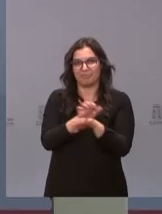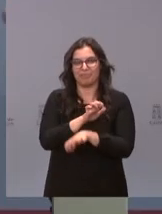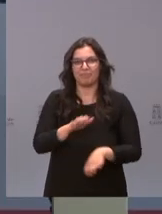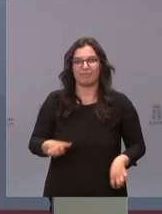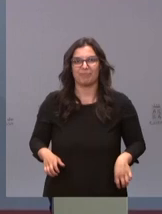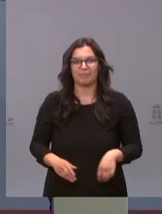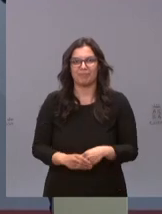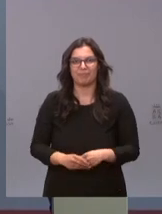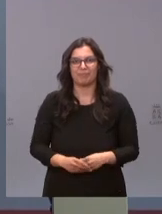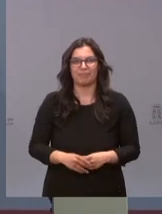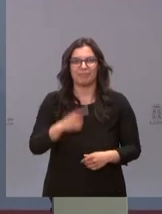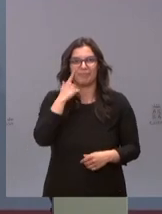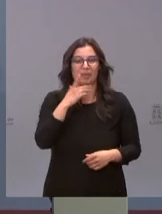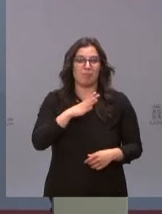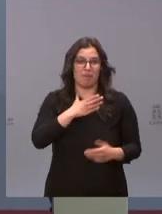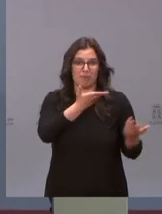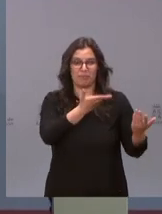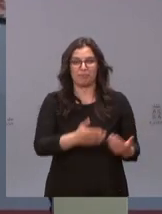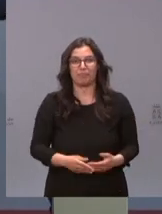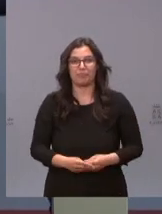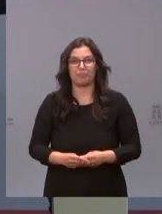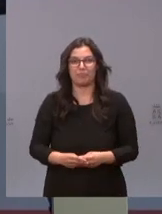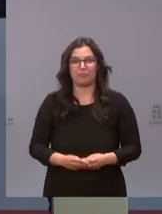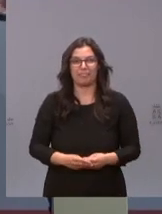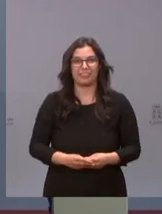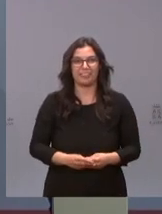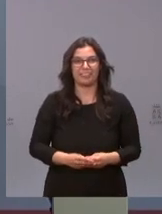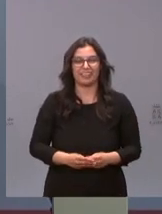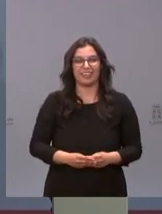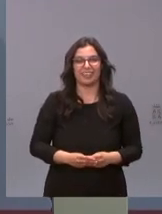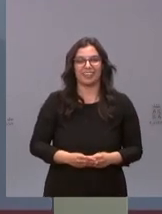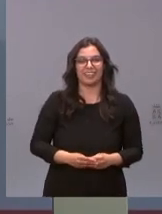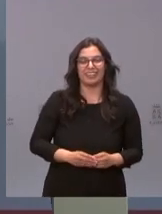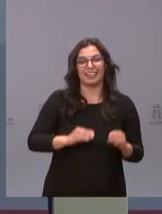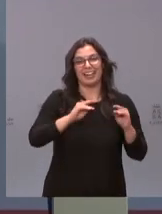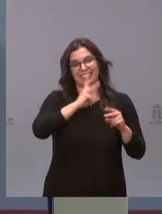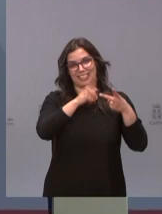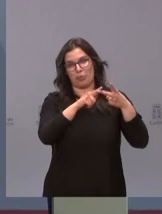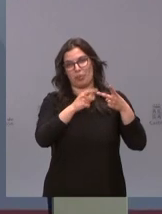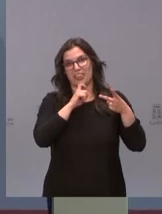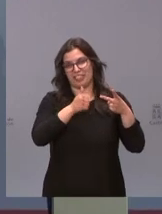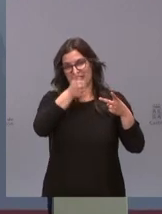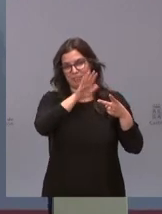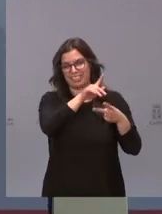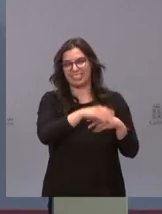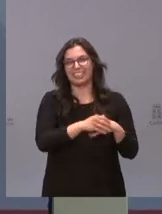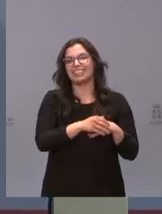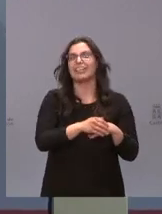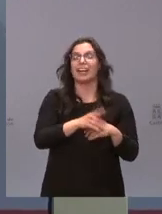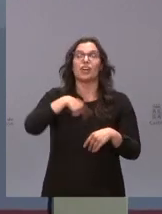Por favor. La señora es difícil. Bueno, nuestro objetivo es